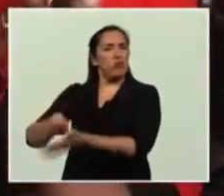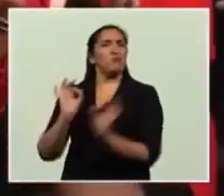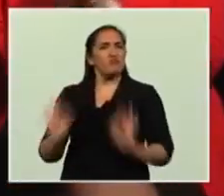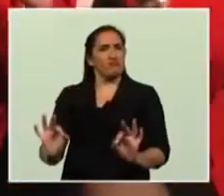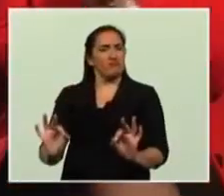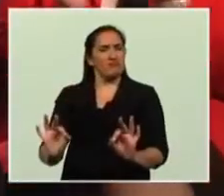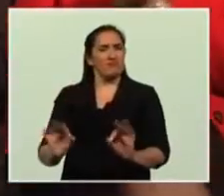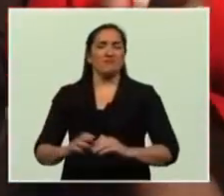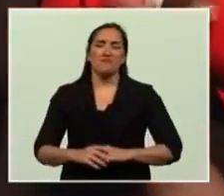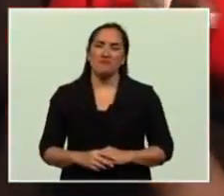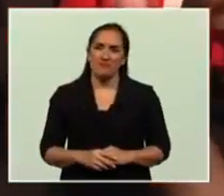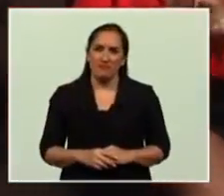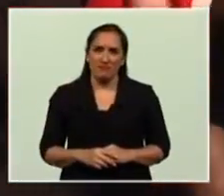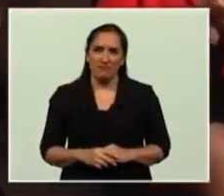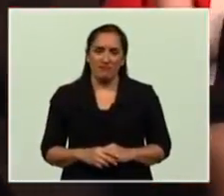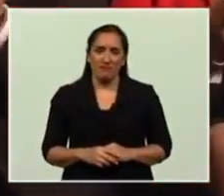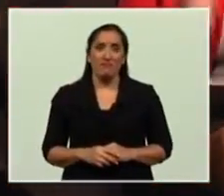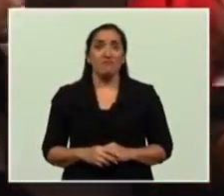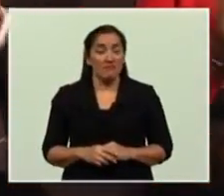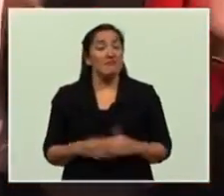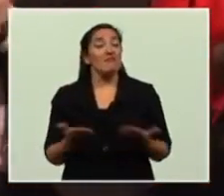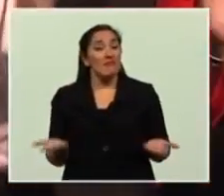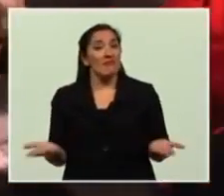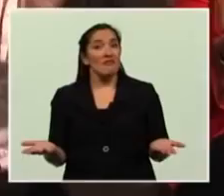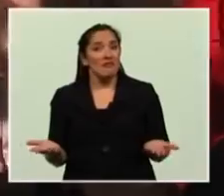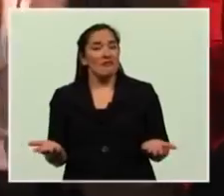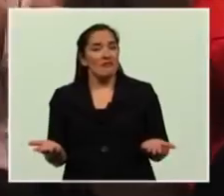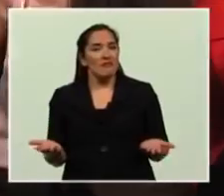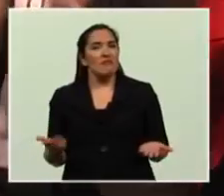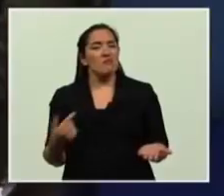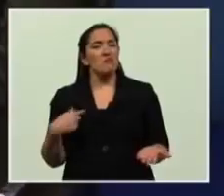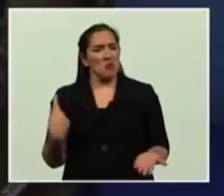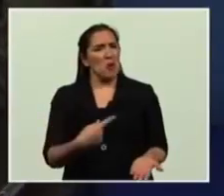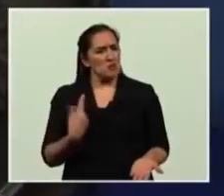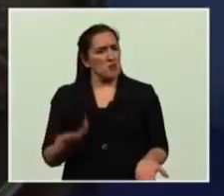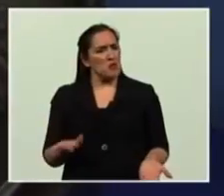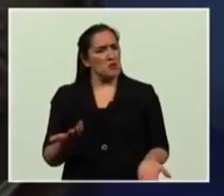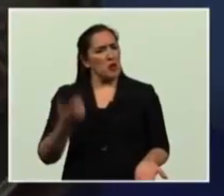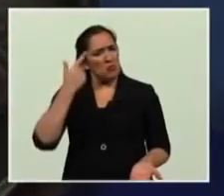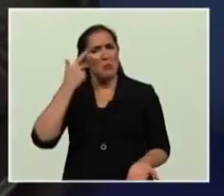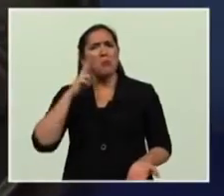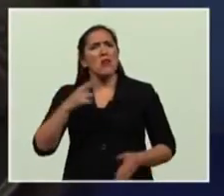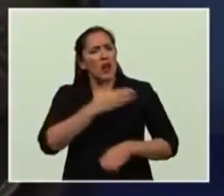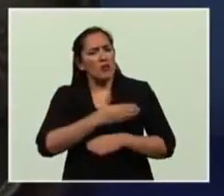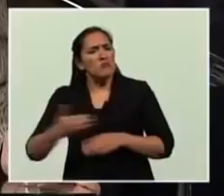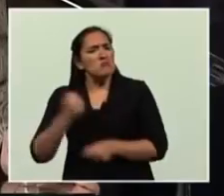Por eso podemos plantarnos y mirar de frente